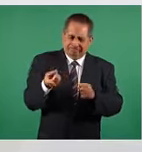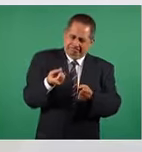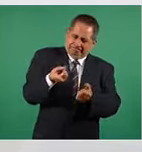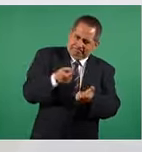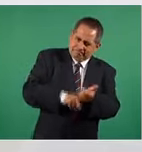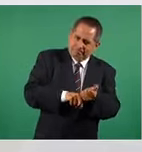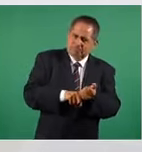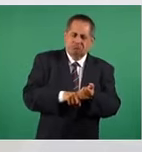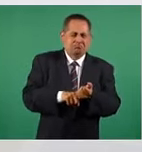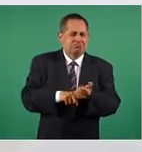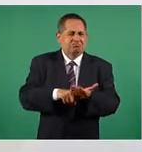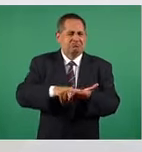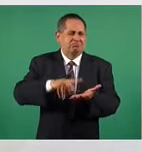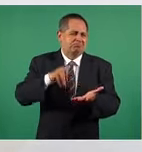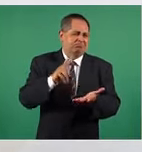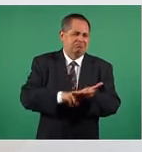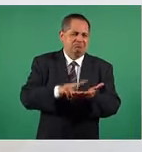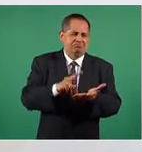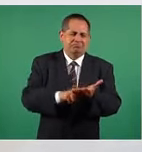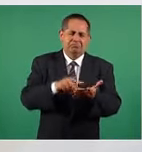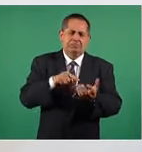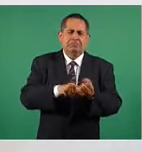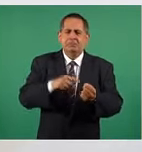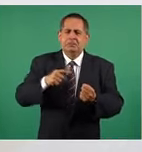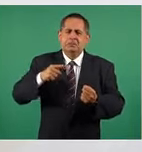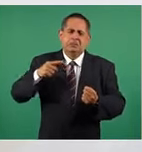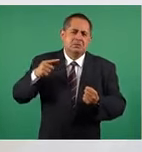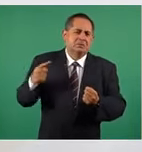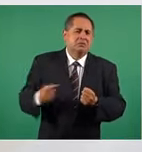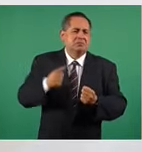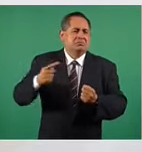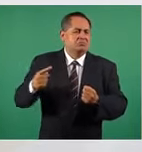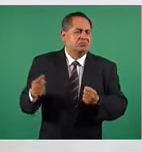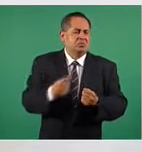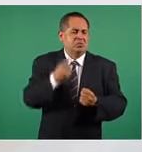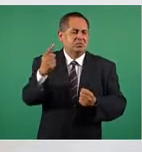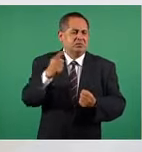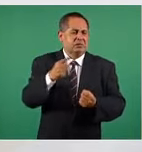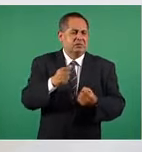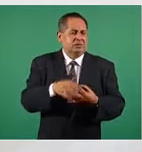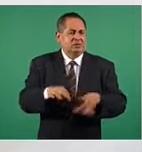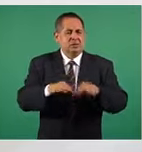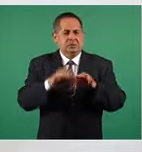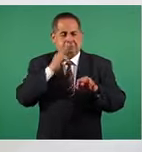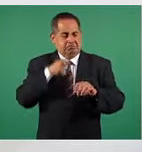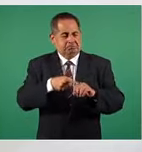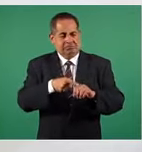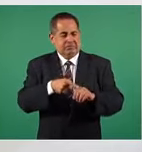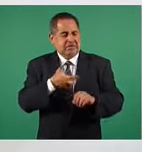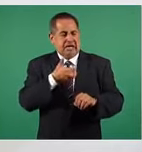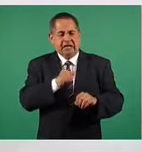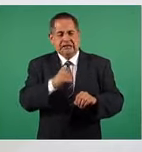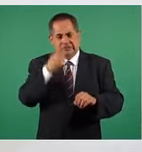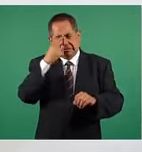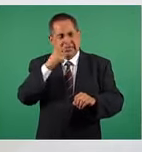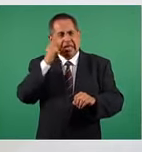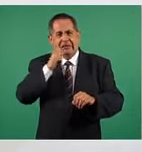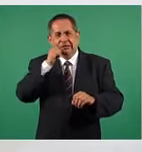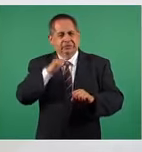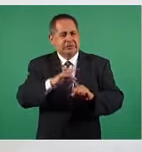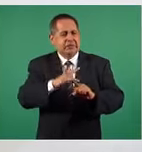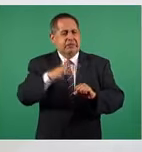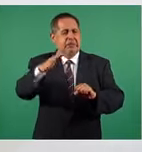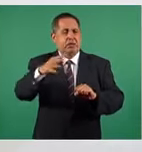hace bueno no perderá ni un instante y ha de ser siempre diamante por más que lo